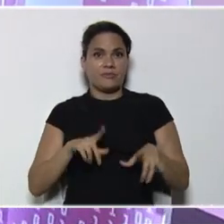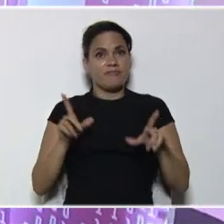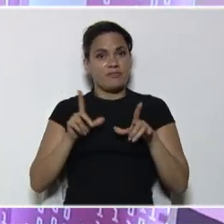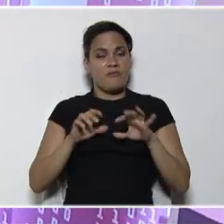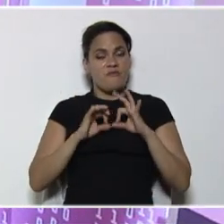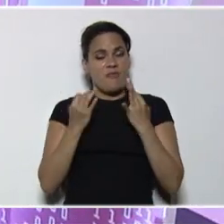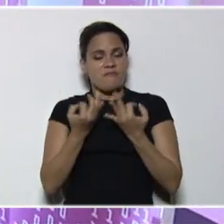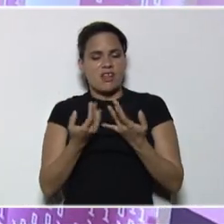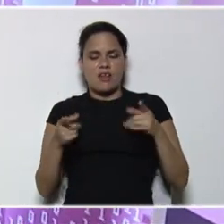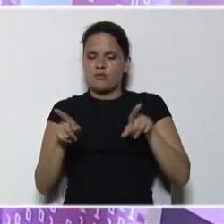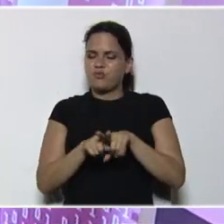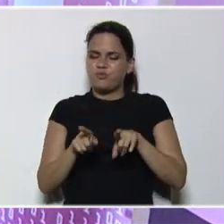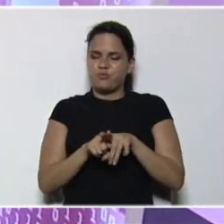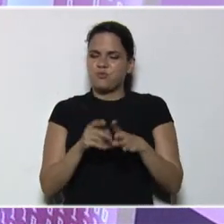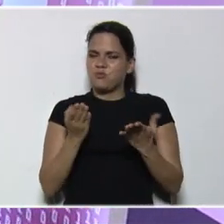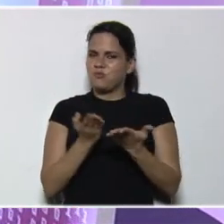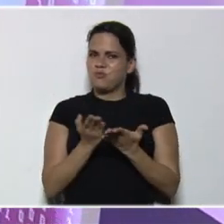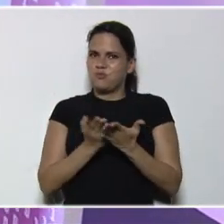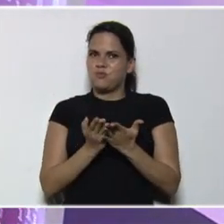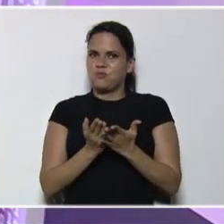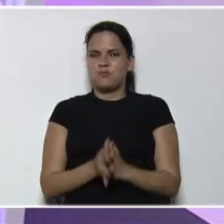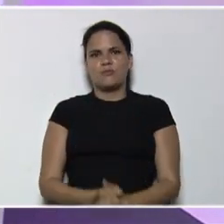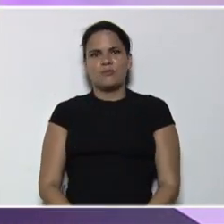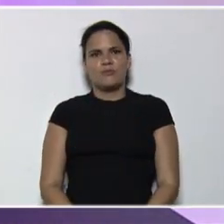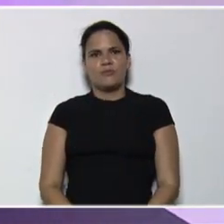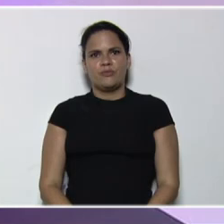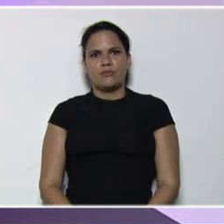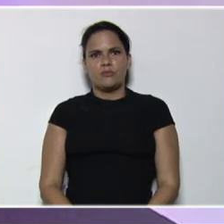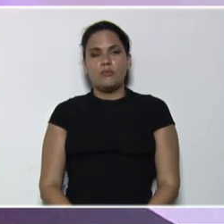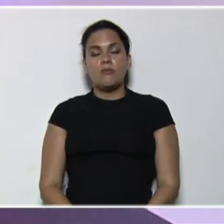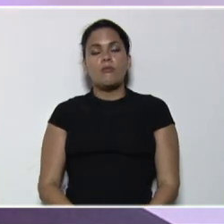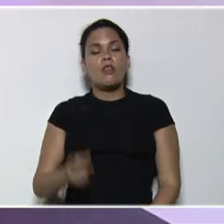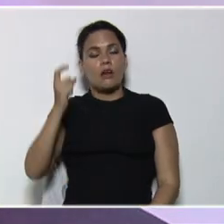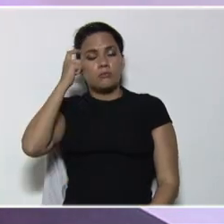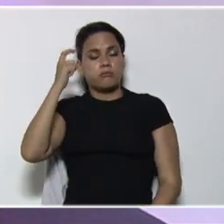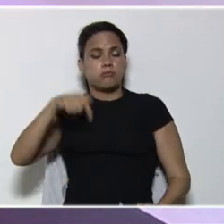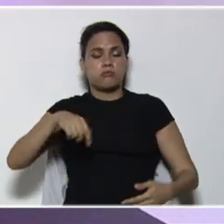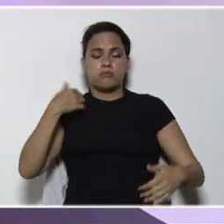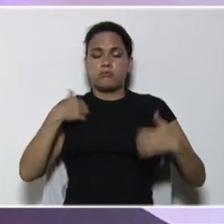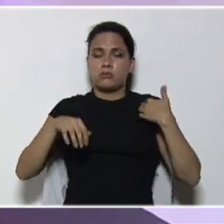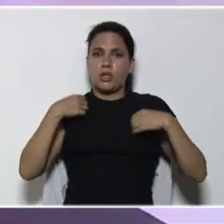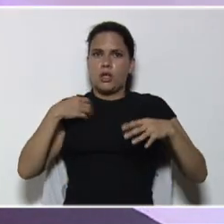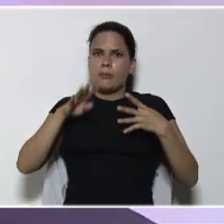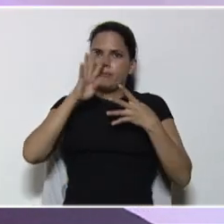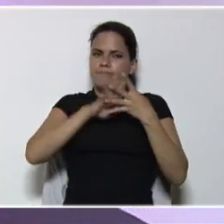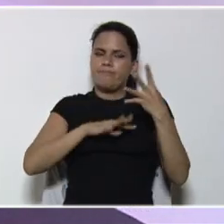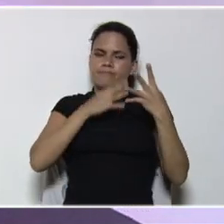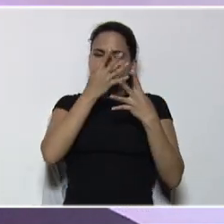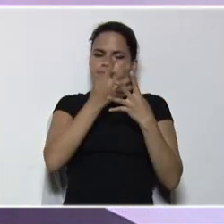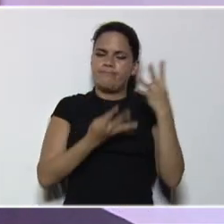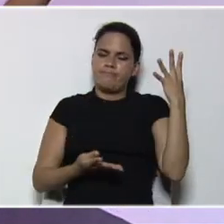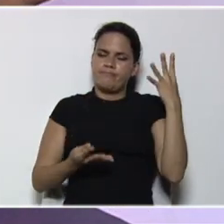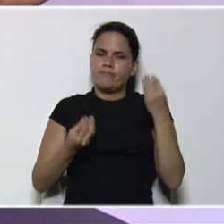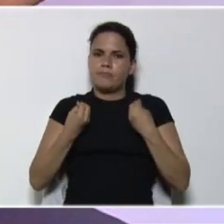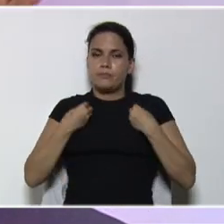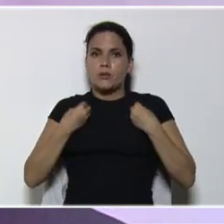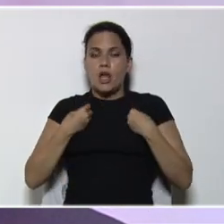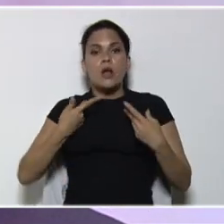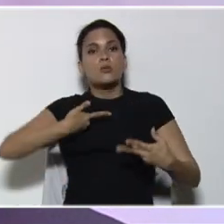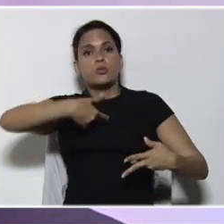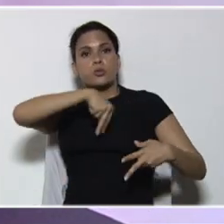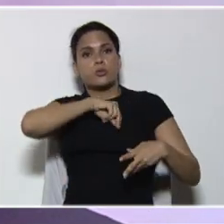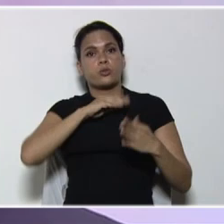subprograma Cada Familia, Una Escuela. El día de hoy, miércoles de Matemática para la Vida, para nuestros